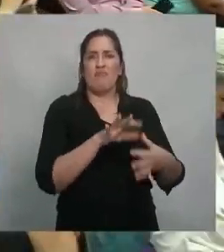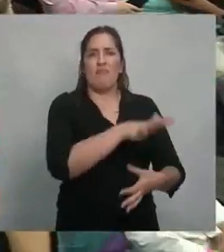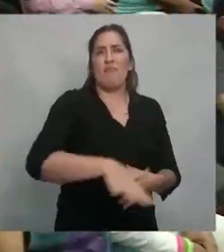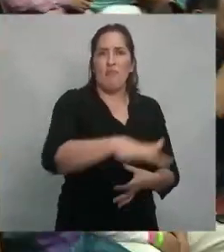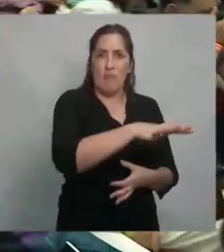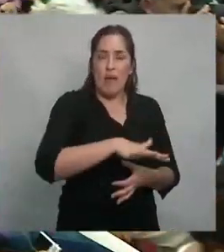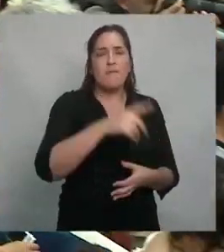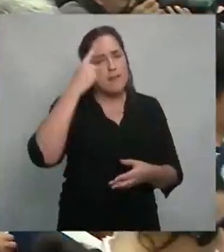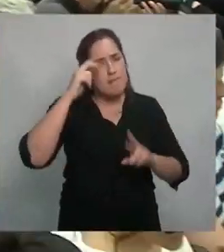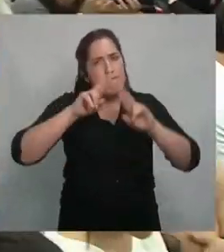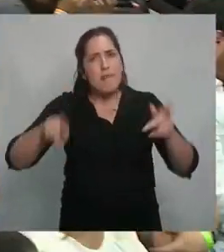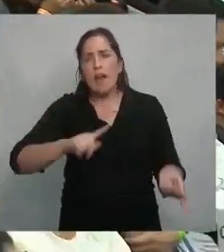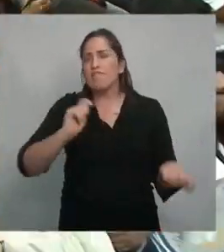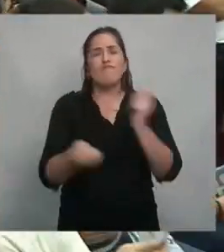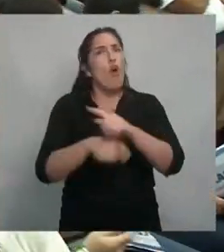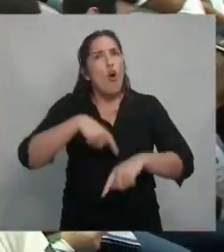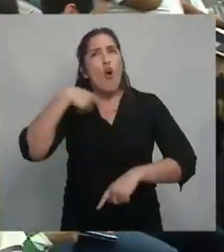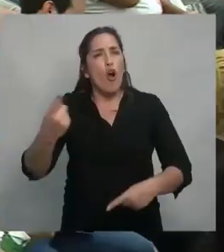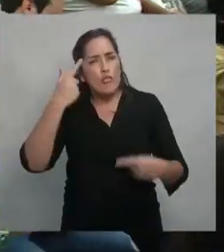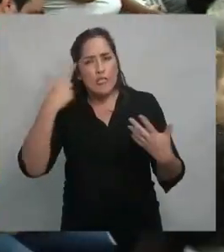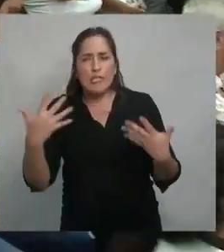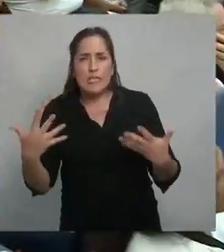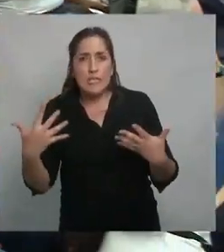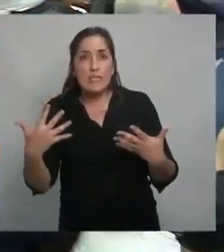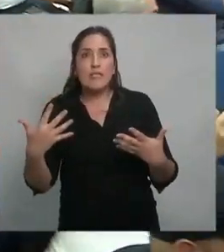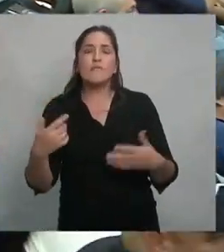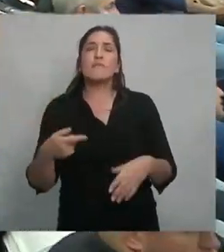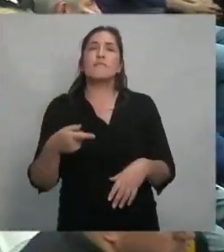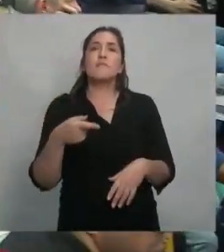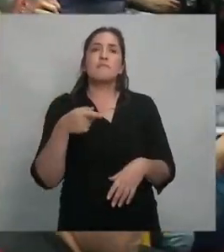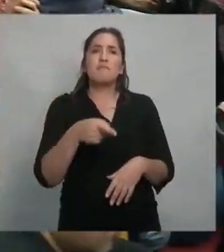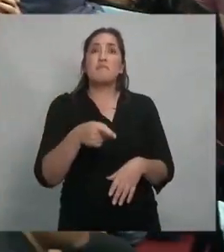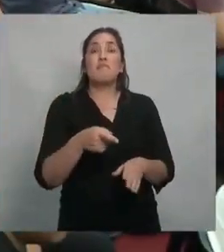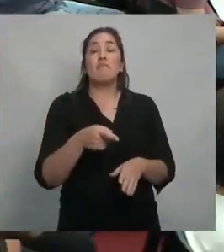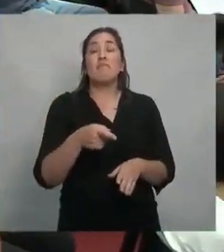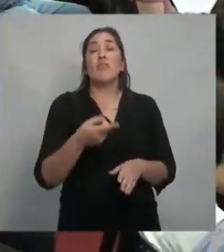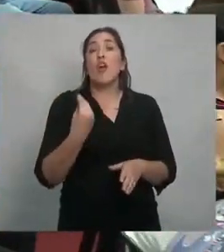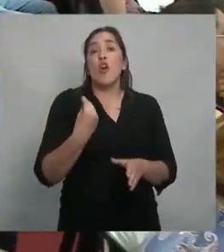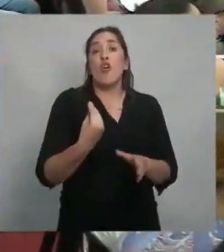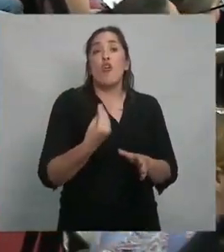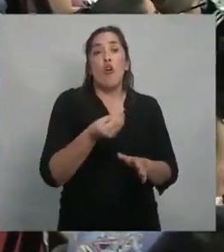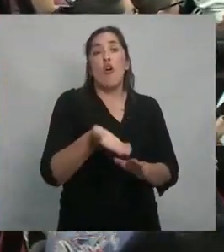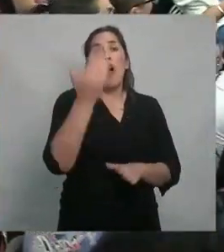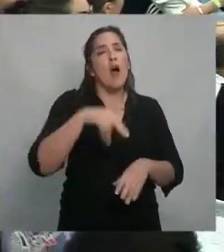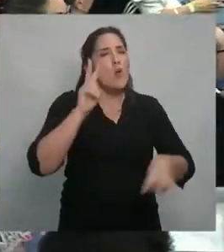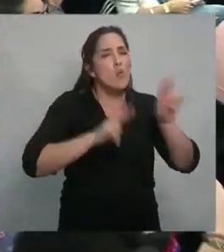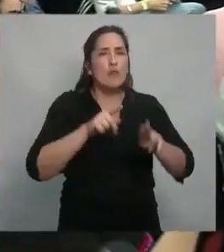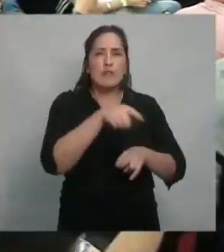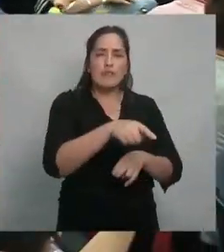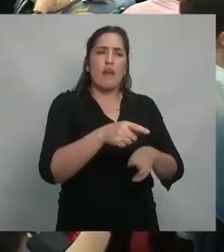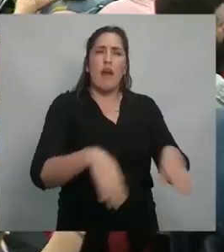alternativa. El Estado de bienestar que había sido construido sobre la igualdad de